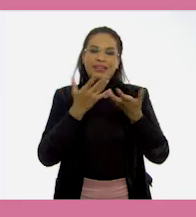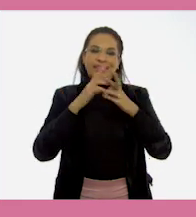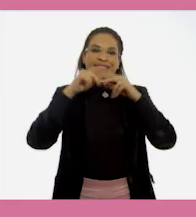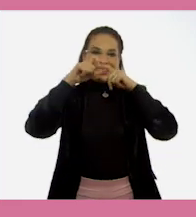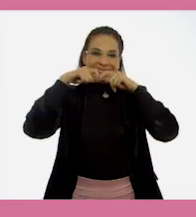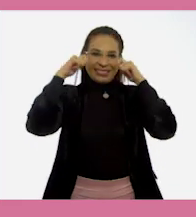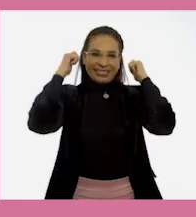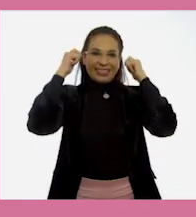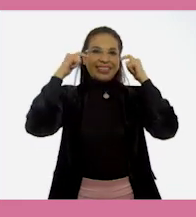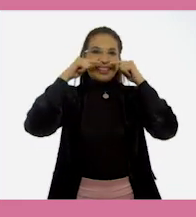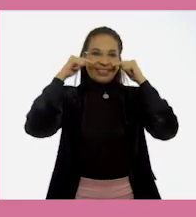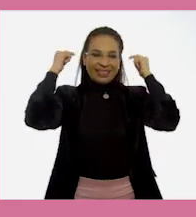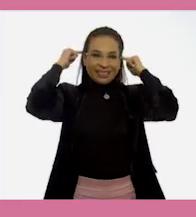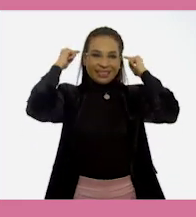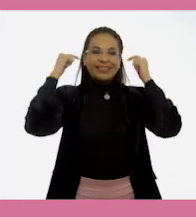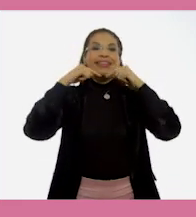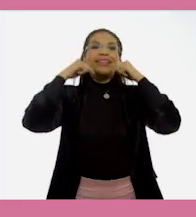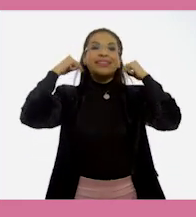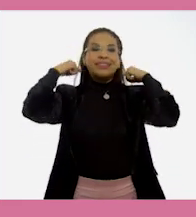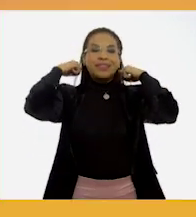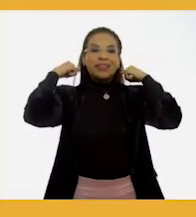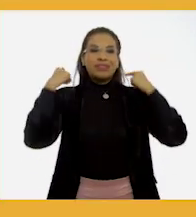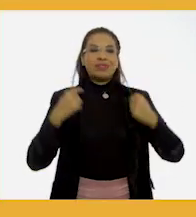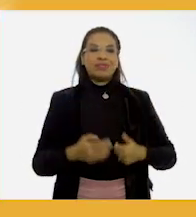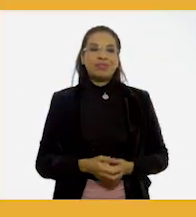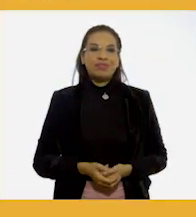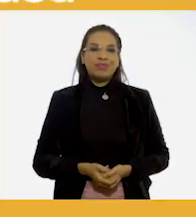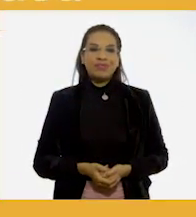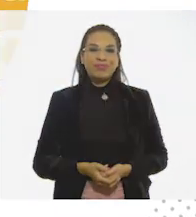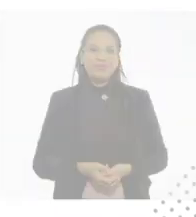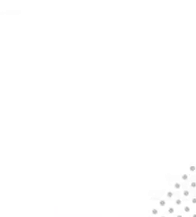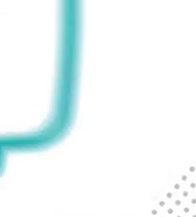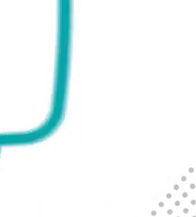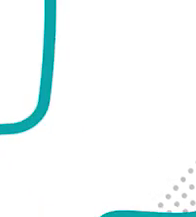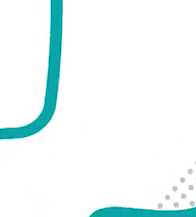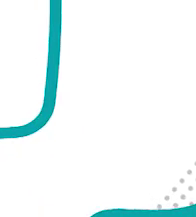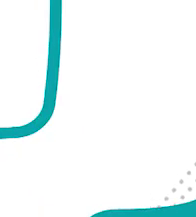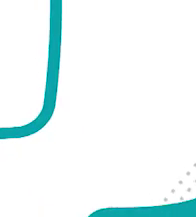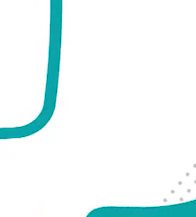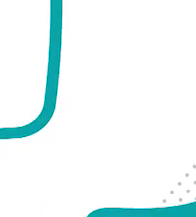cuerdas sobre tu cabeza y alrededor de tu cuello. 7. playera. playera.